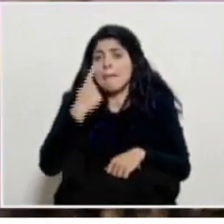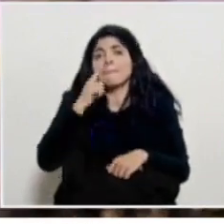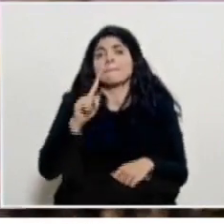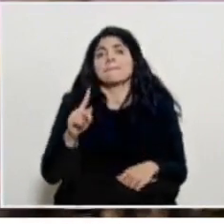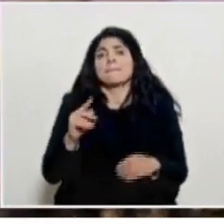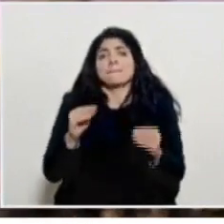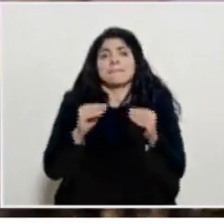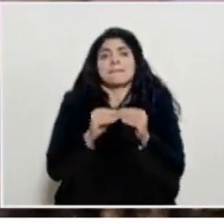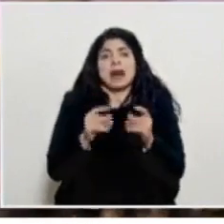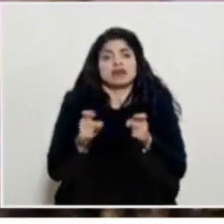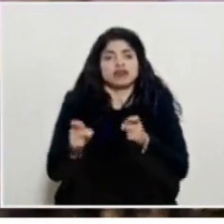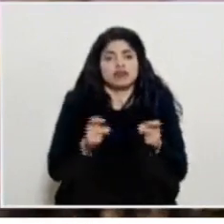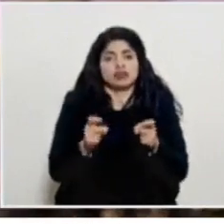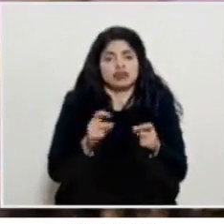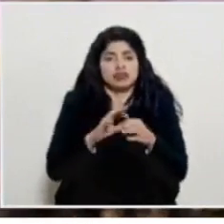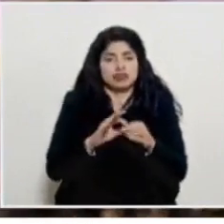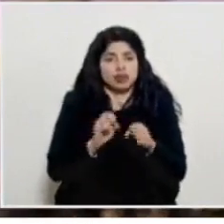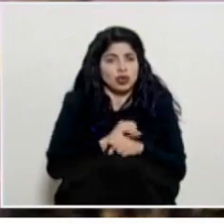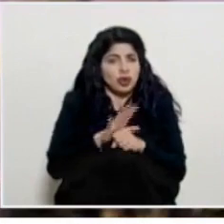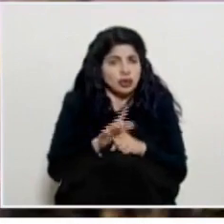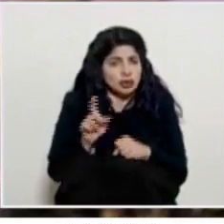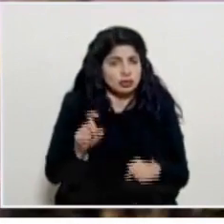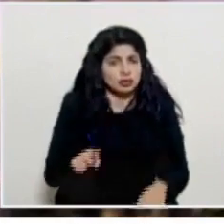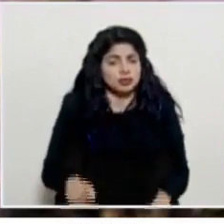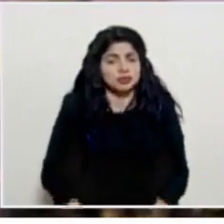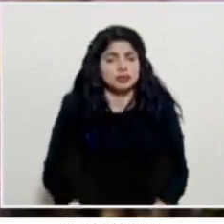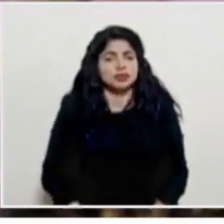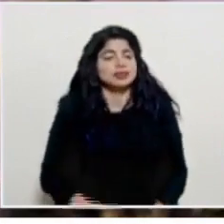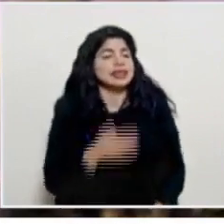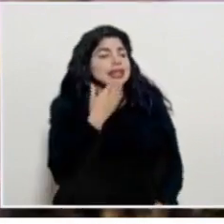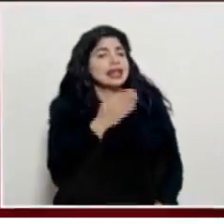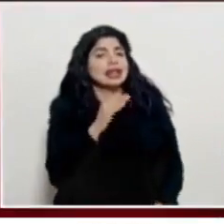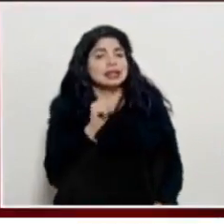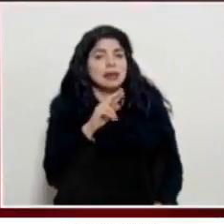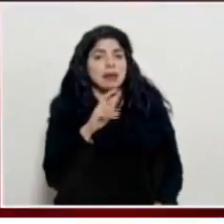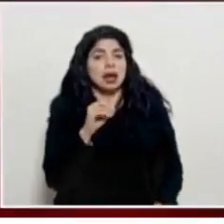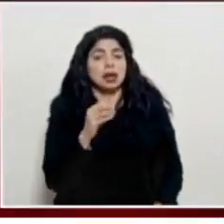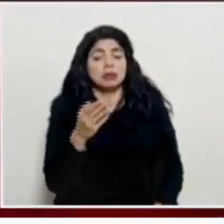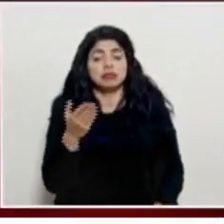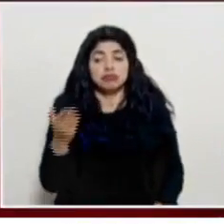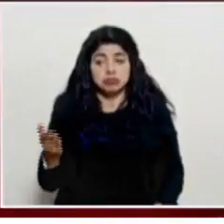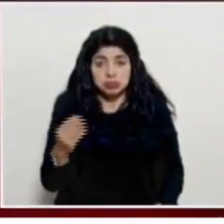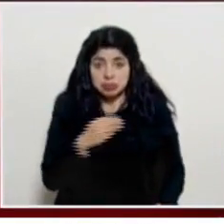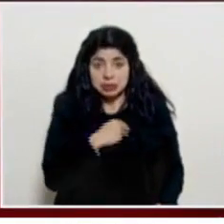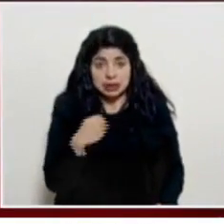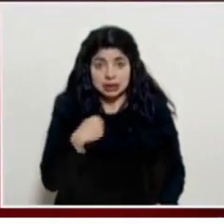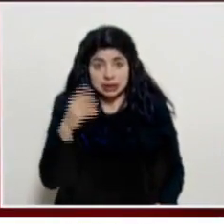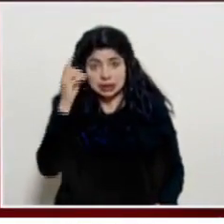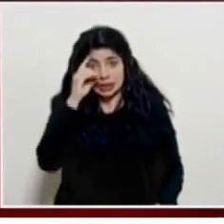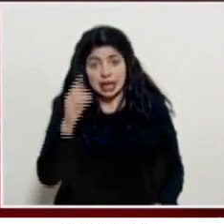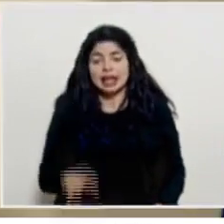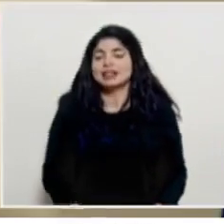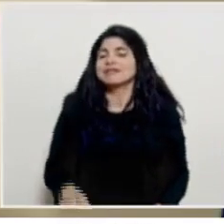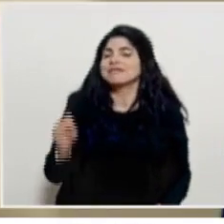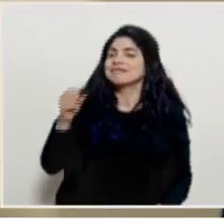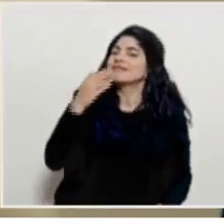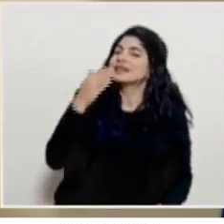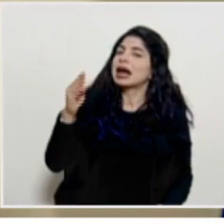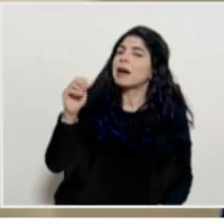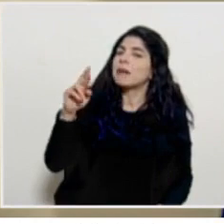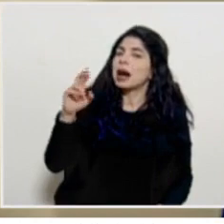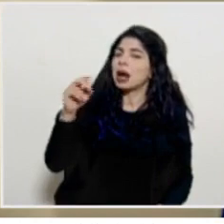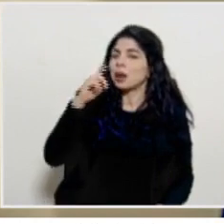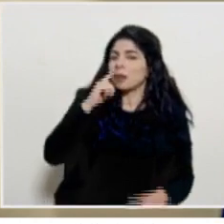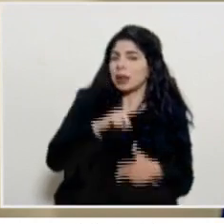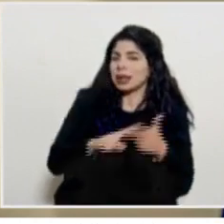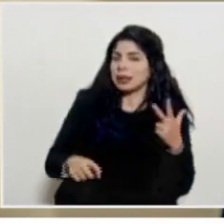tener mayor control con el tema del COVID-19 Gracias Marco Ministro Salas Sí, gracias Marco por sus